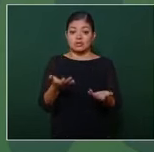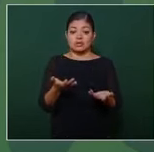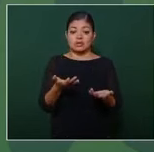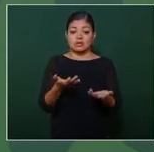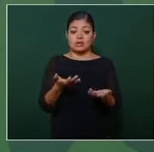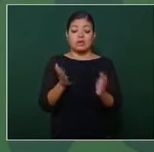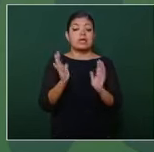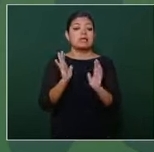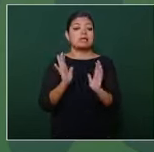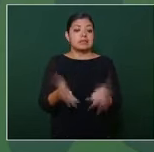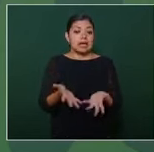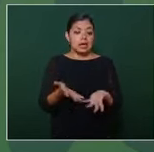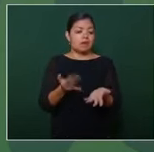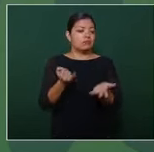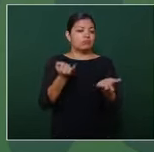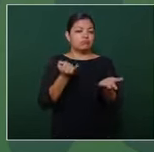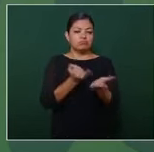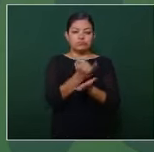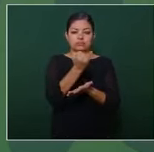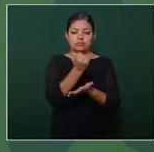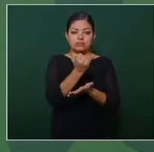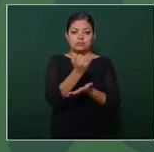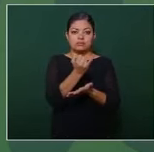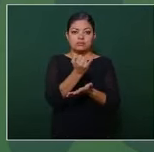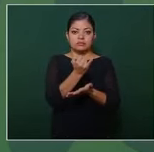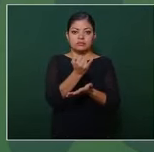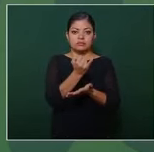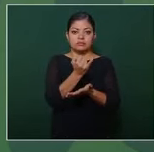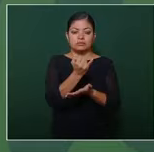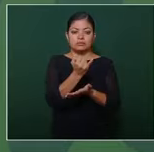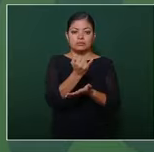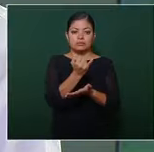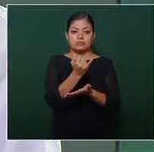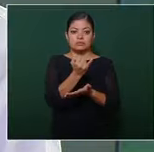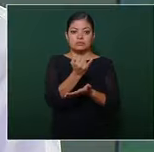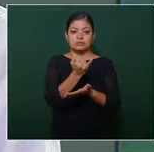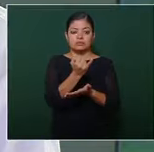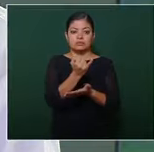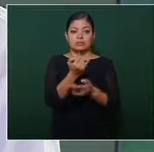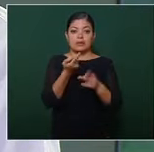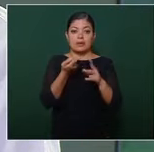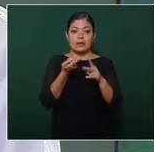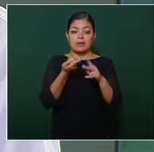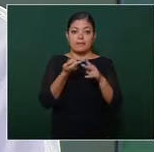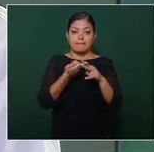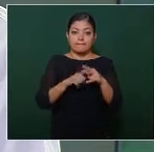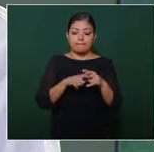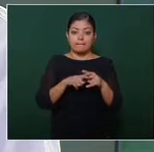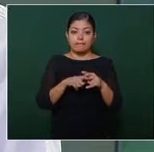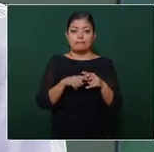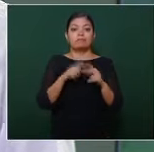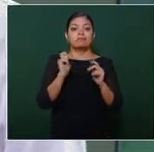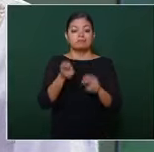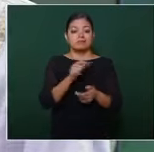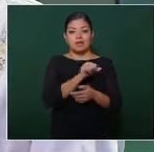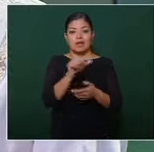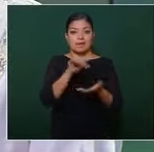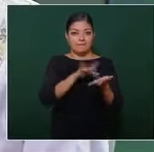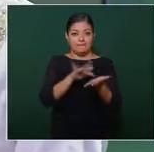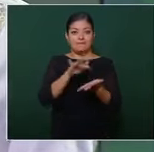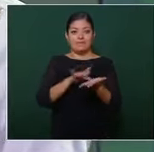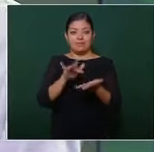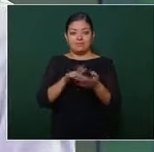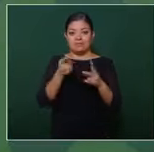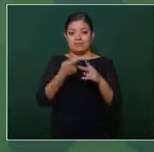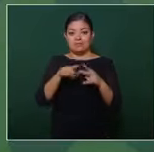ya se decidió que se empiecen a entregar los apoyos a partir de